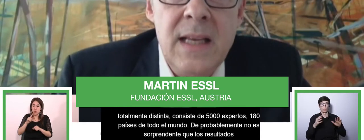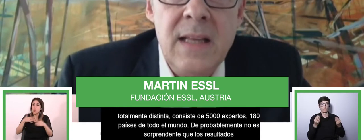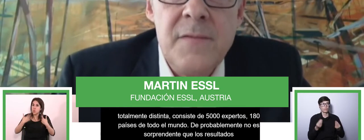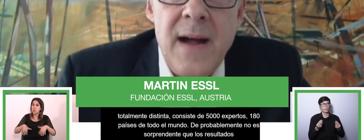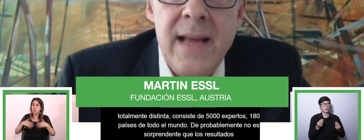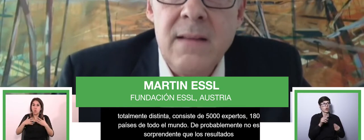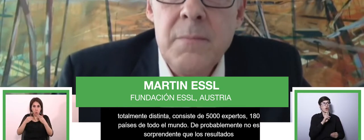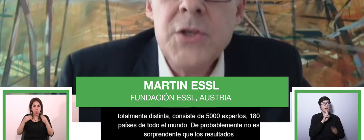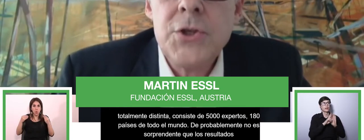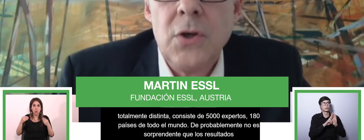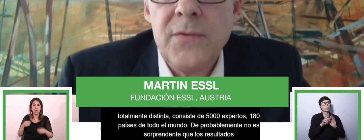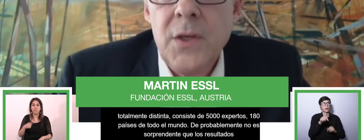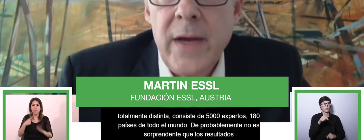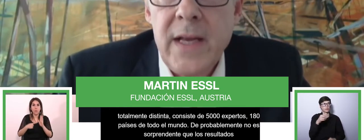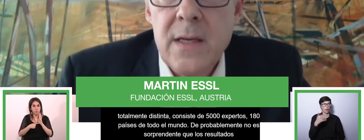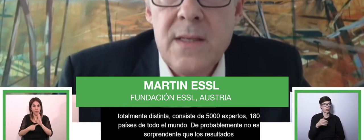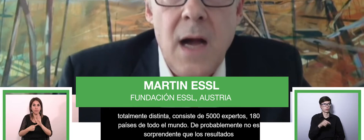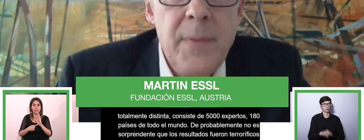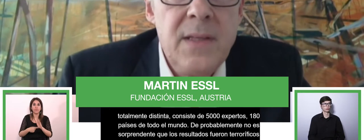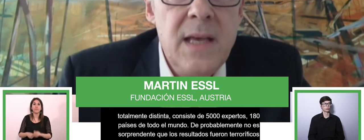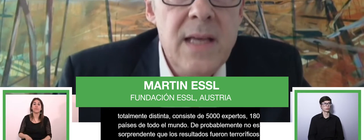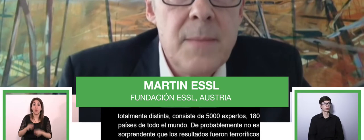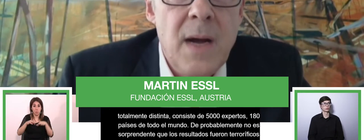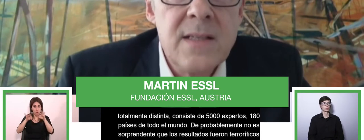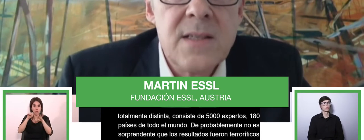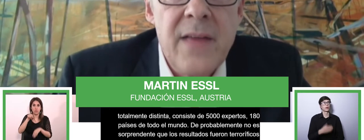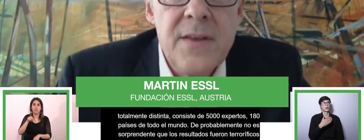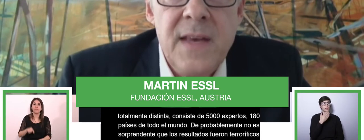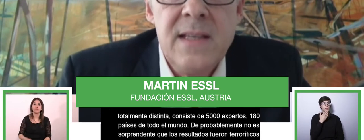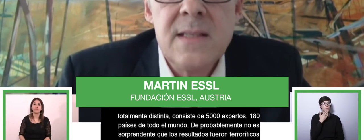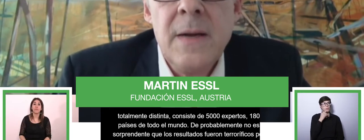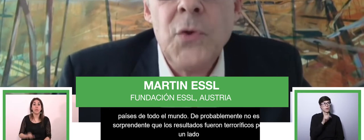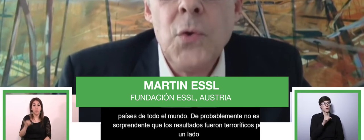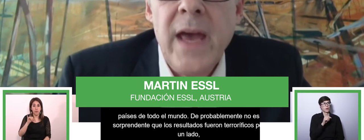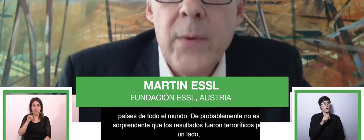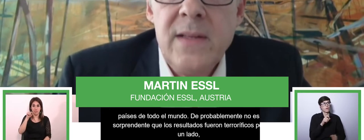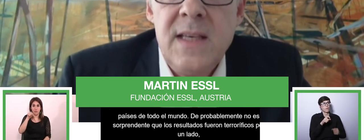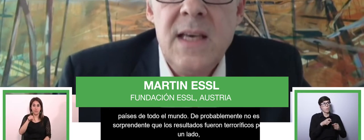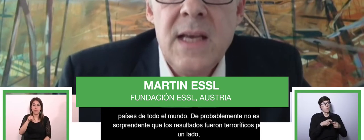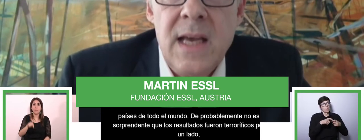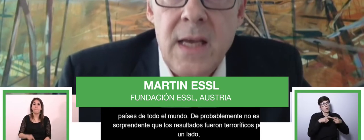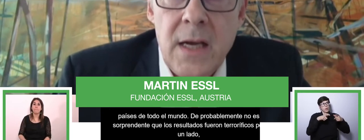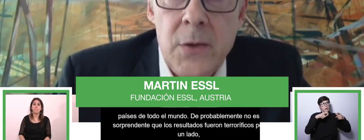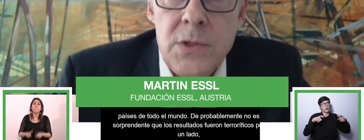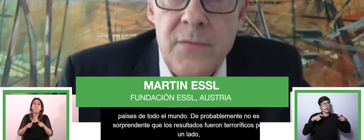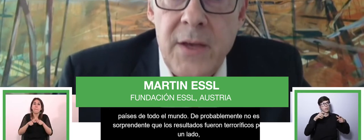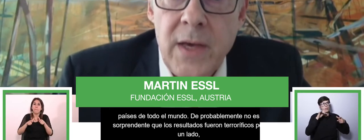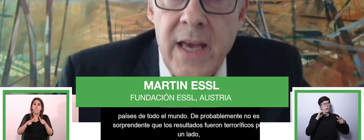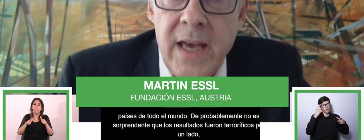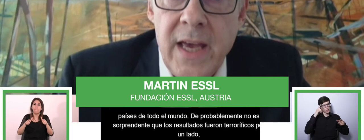terroríficos. Por un lado, la misión claramente definida de la UN incluye otras cosas para